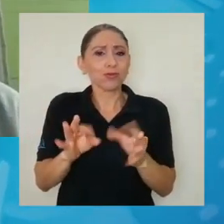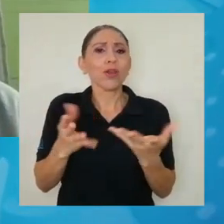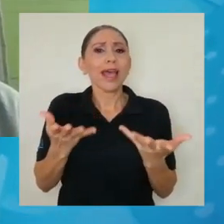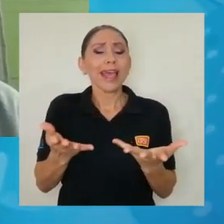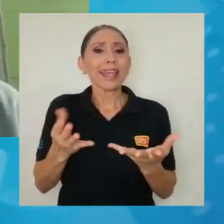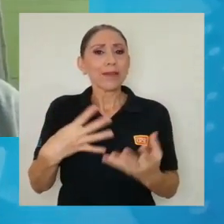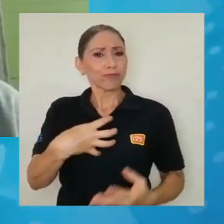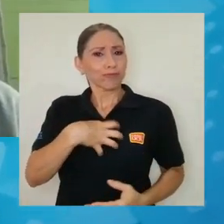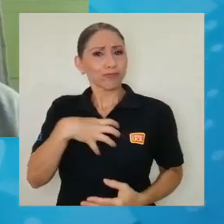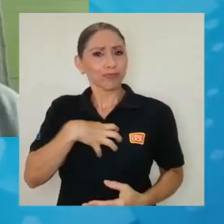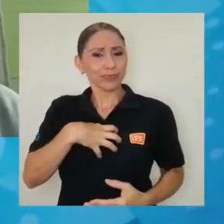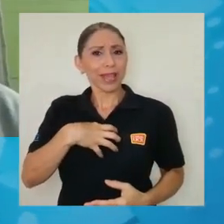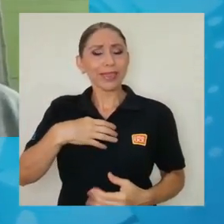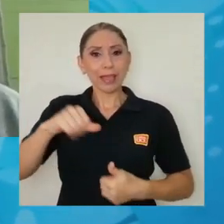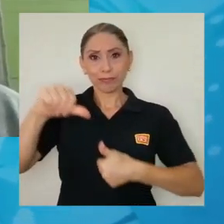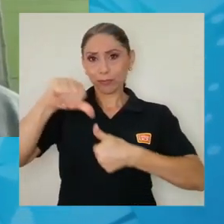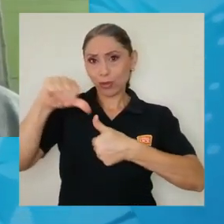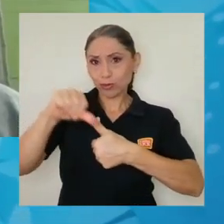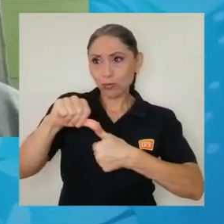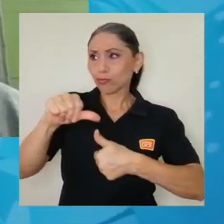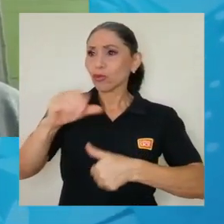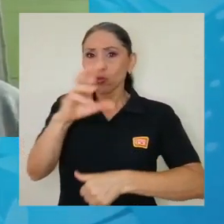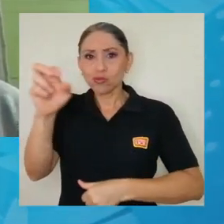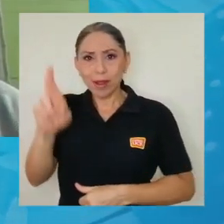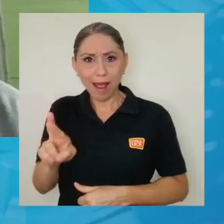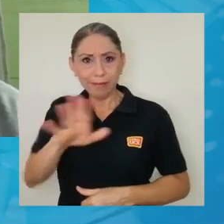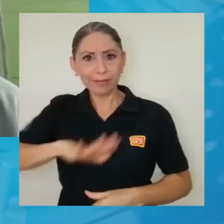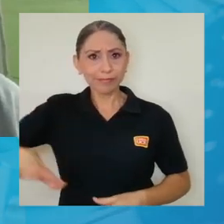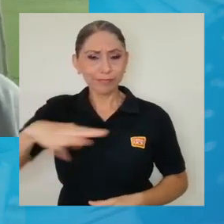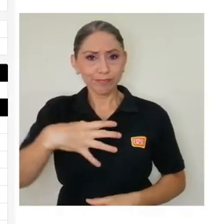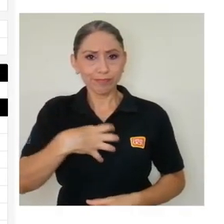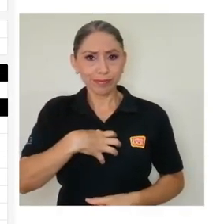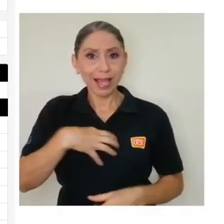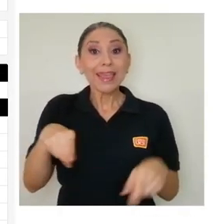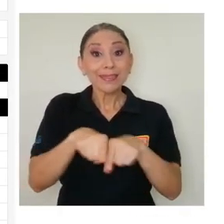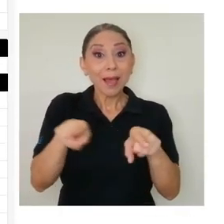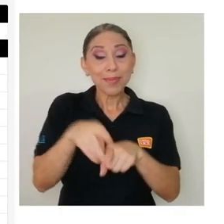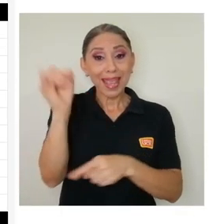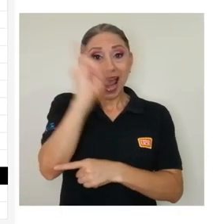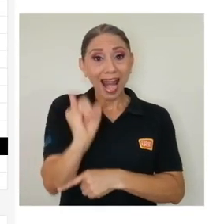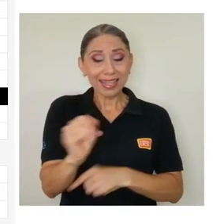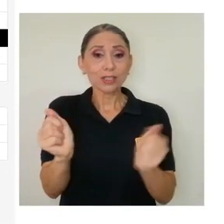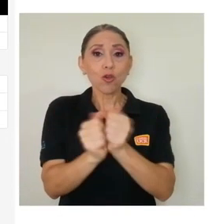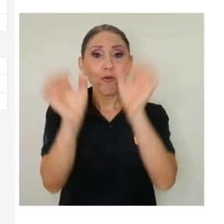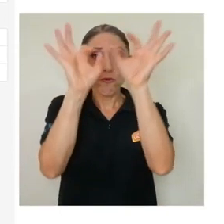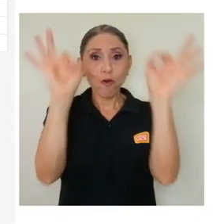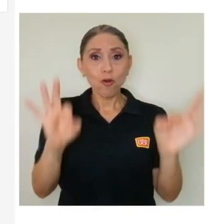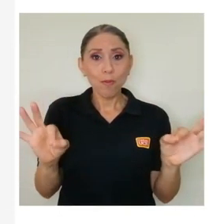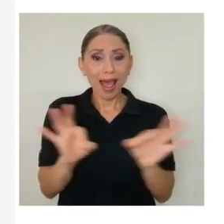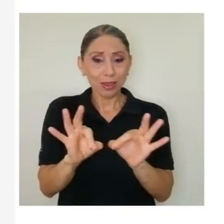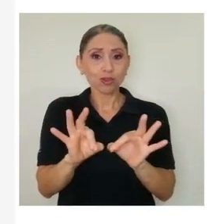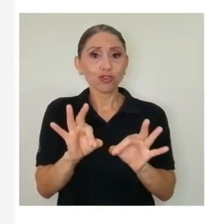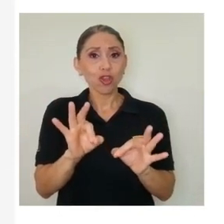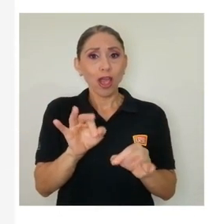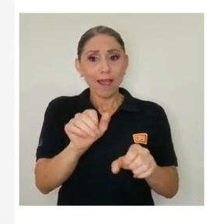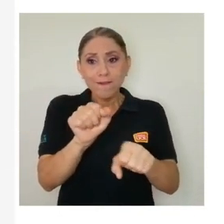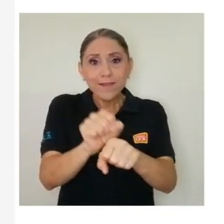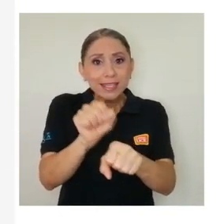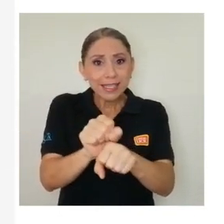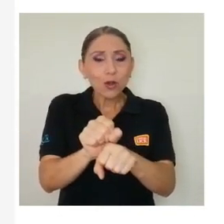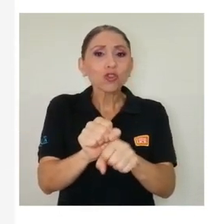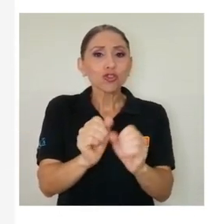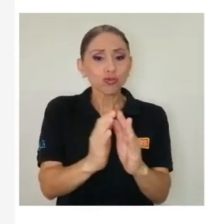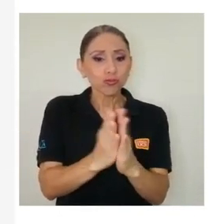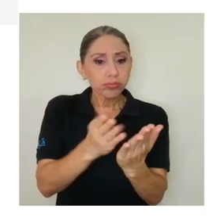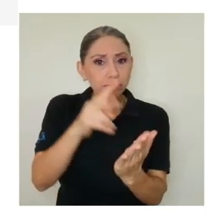especializadas en patrimonio cultural costarricense y centroamericano. Cuando hablamos del patrimonio cultural en Centroamérica y en